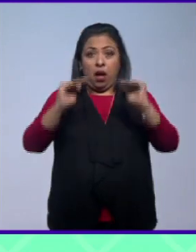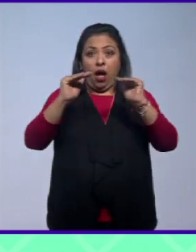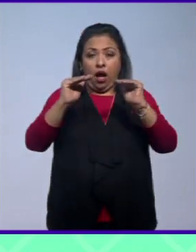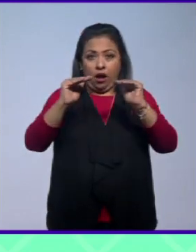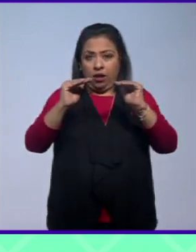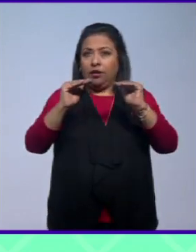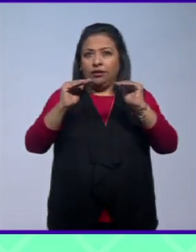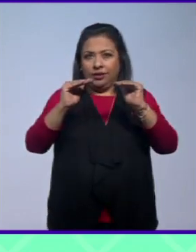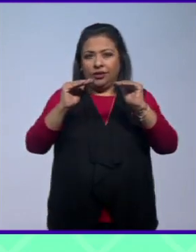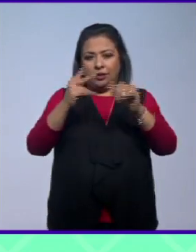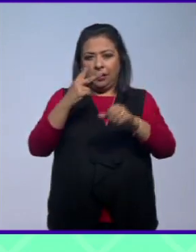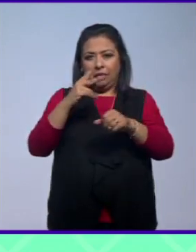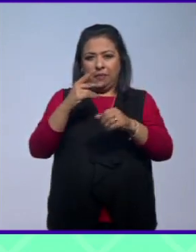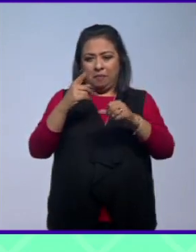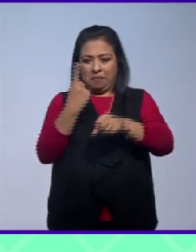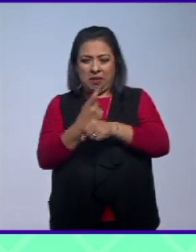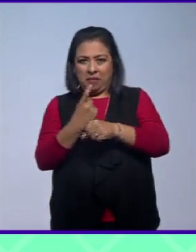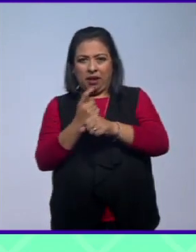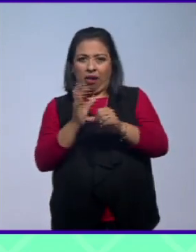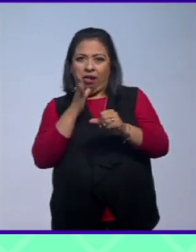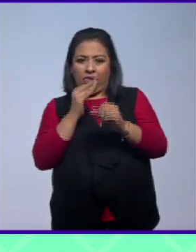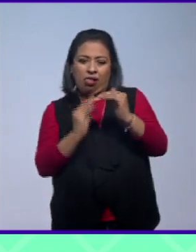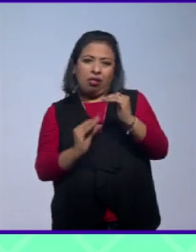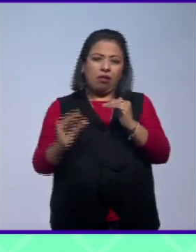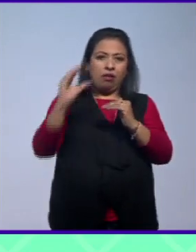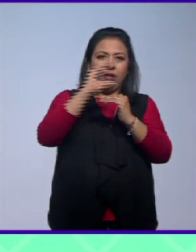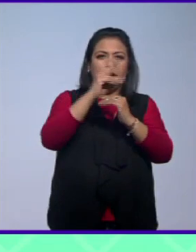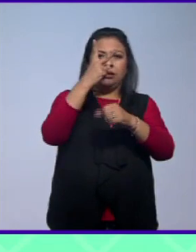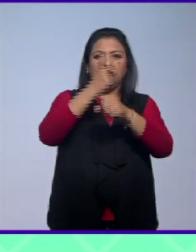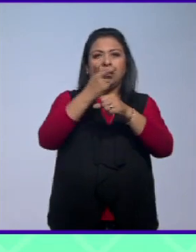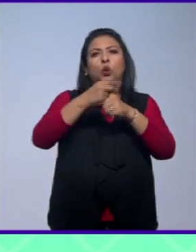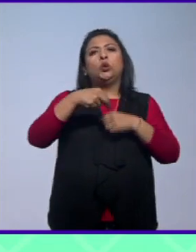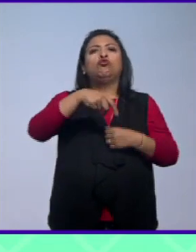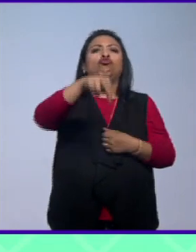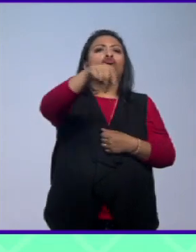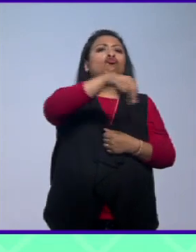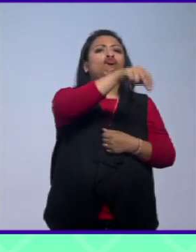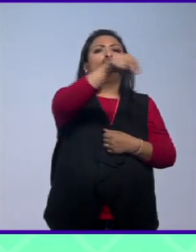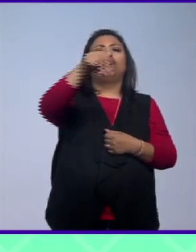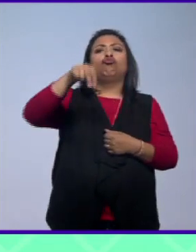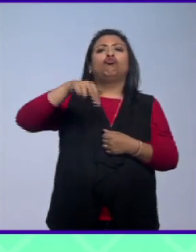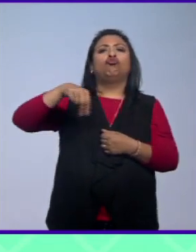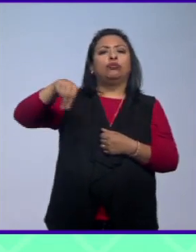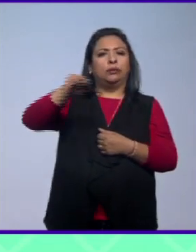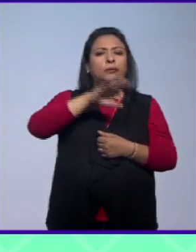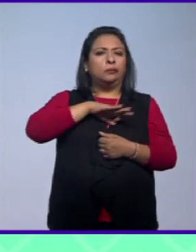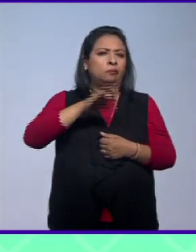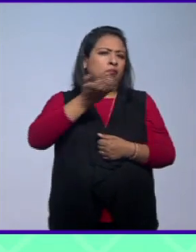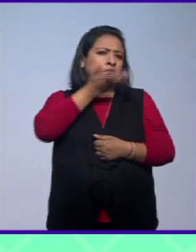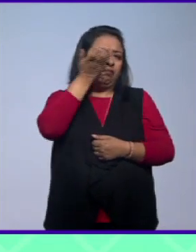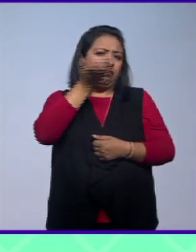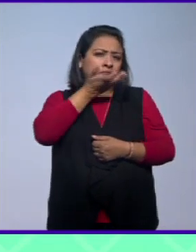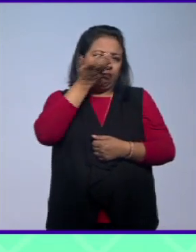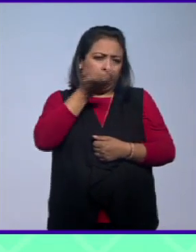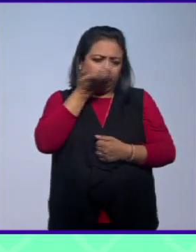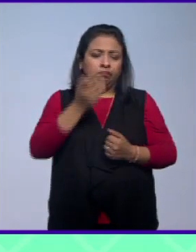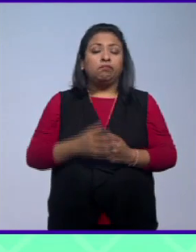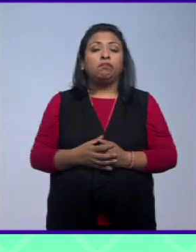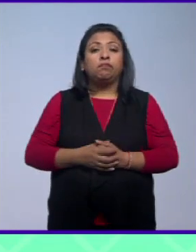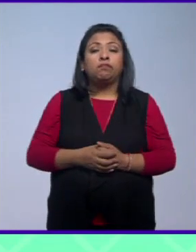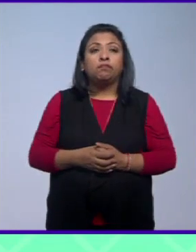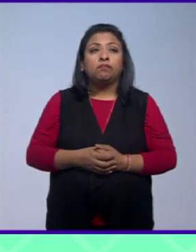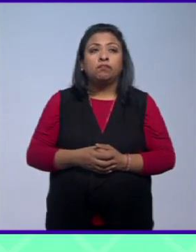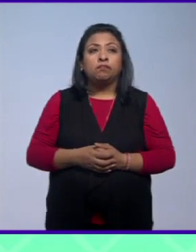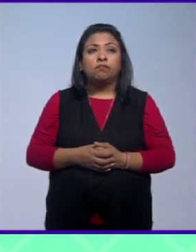entonces la gente circula en un segundo nivel en un segundo plano y